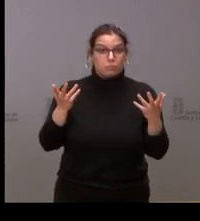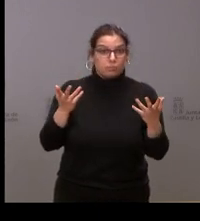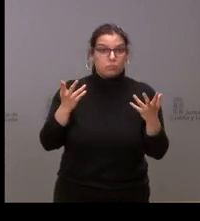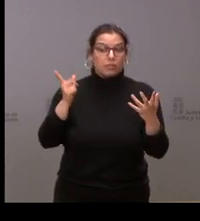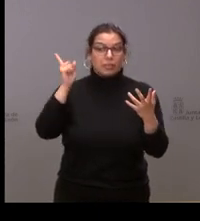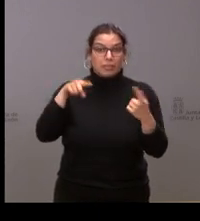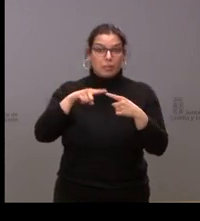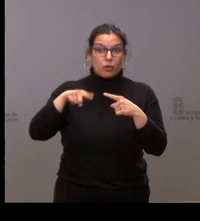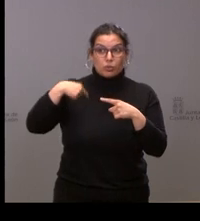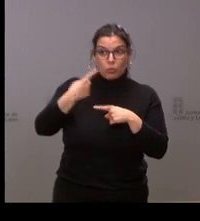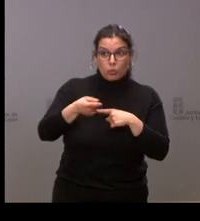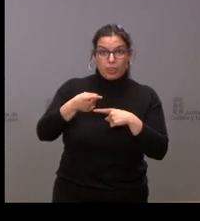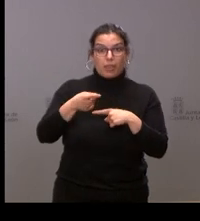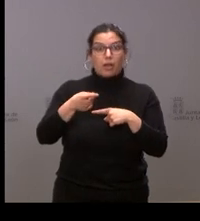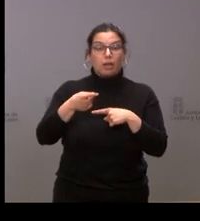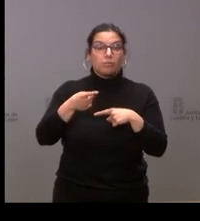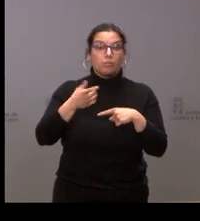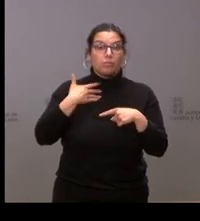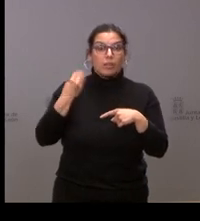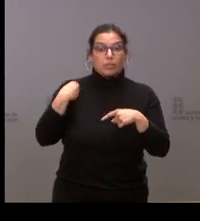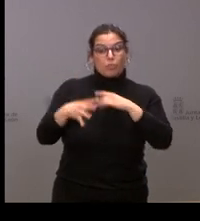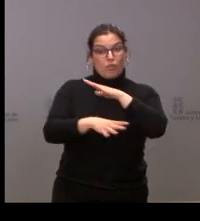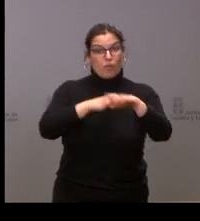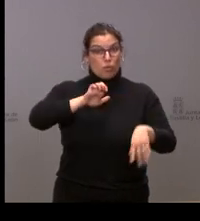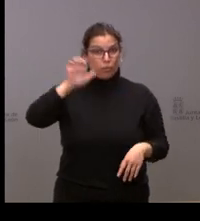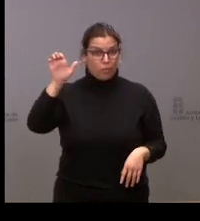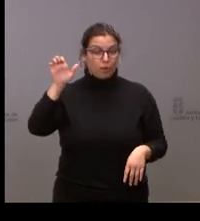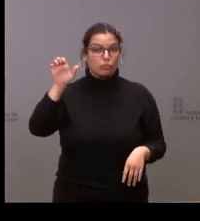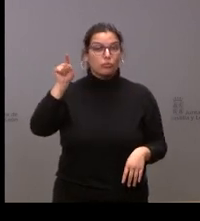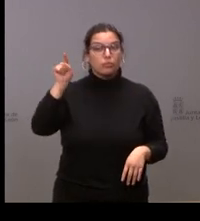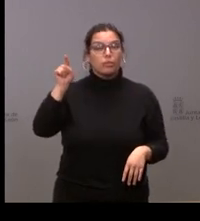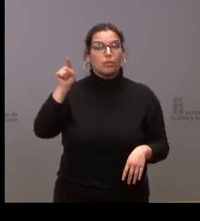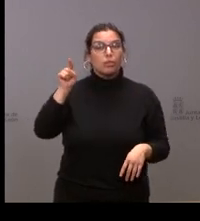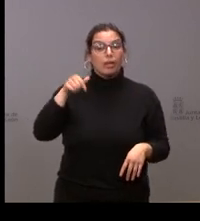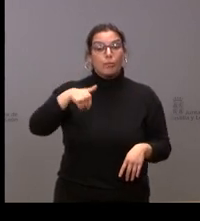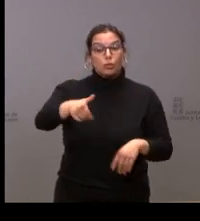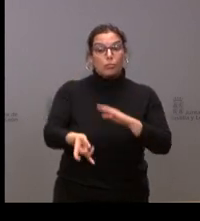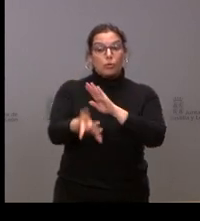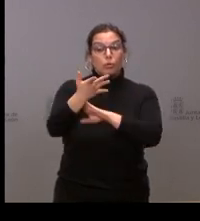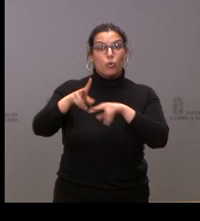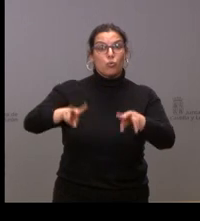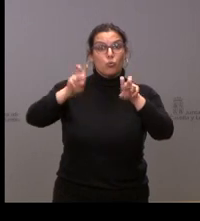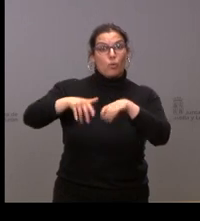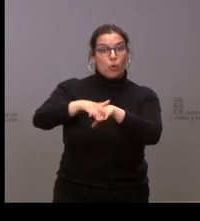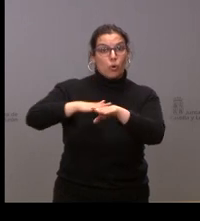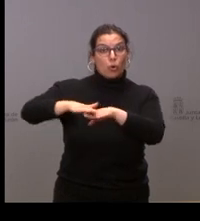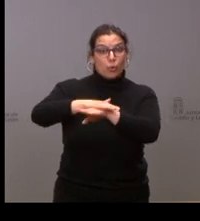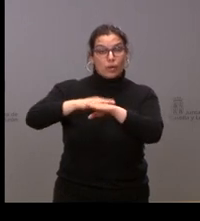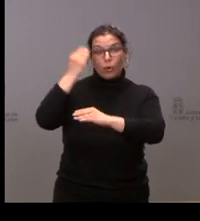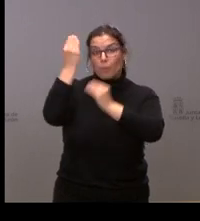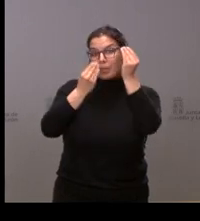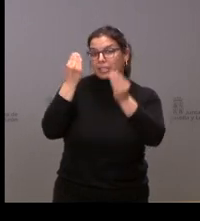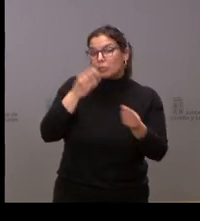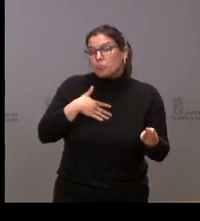producirse con la llegada de fondos de los diferentes planes europeos, si el nuevo gobierno que se tiene que conformar se plantearía la